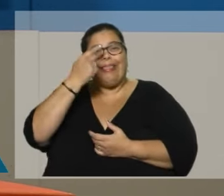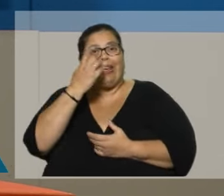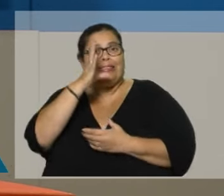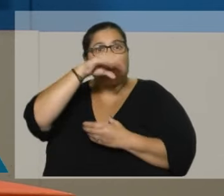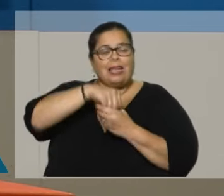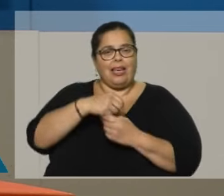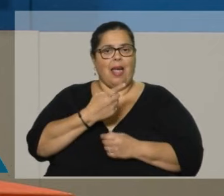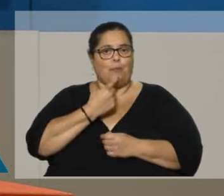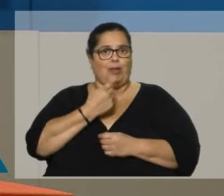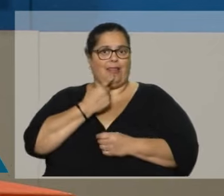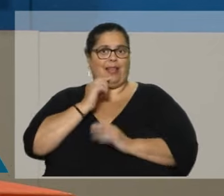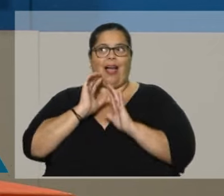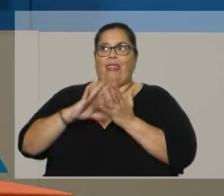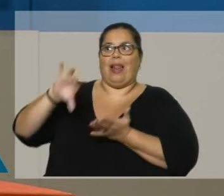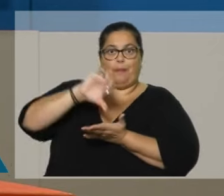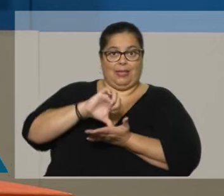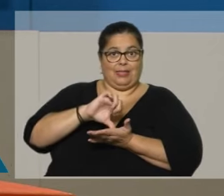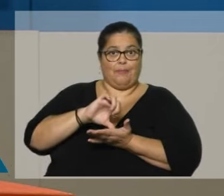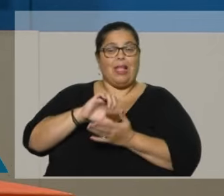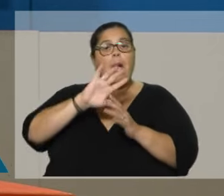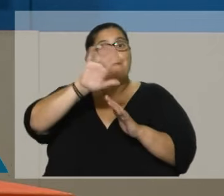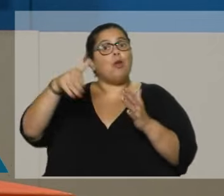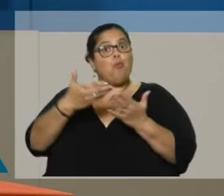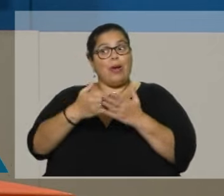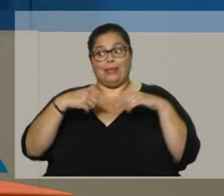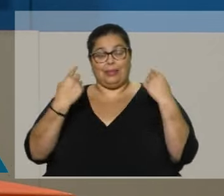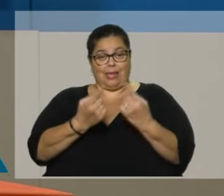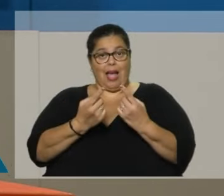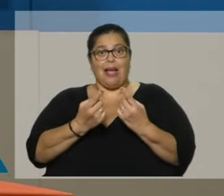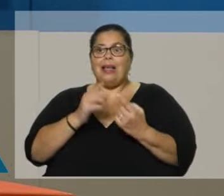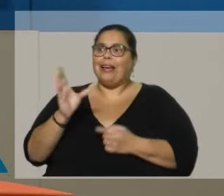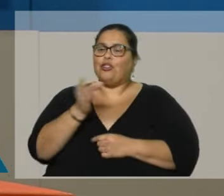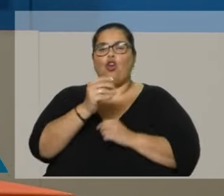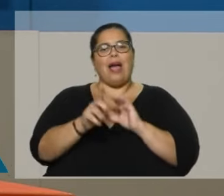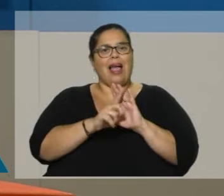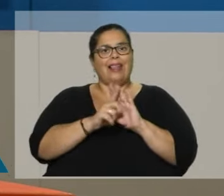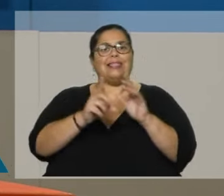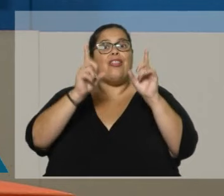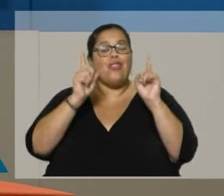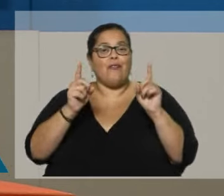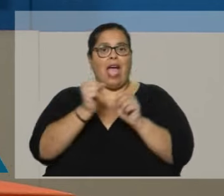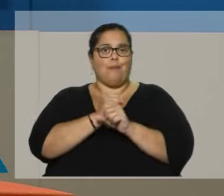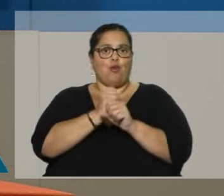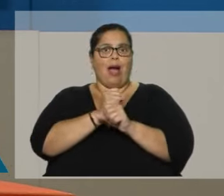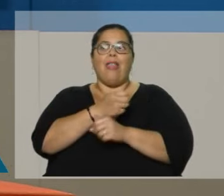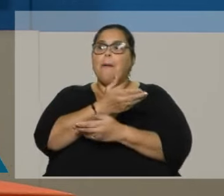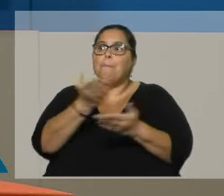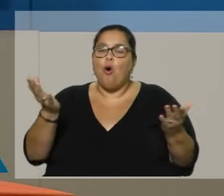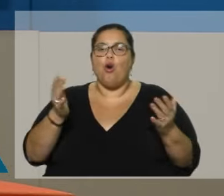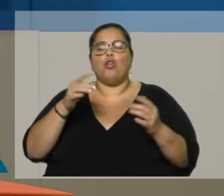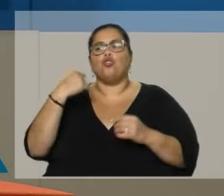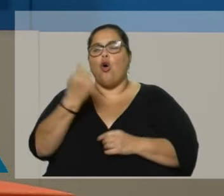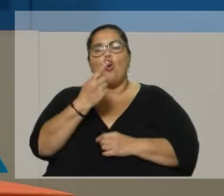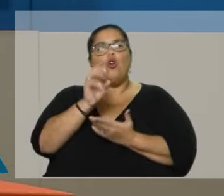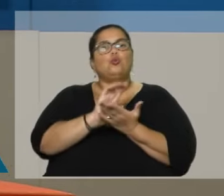Nuestra principal propuesta es que todas las leyes sean aprobadas por los ciudadanos a través de referéndum. Es un modelo similar a como se hace